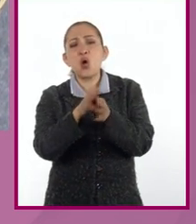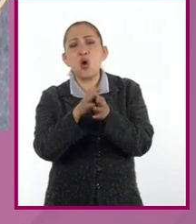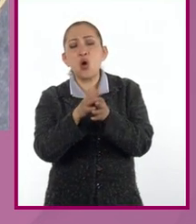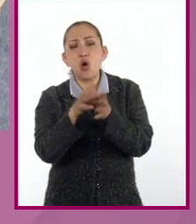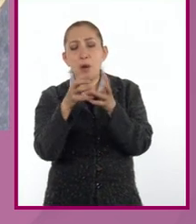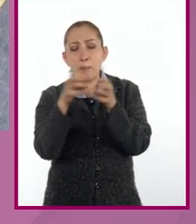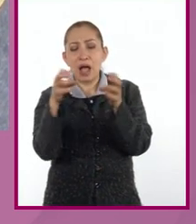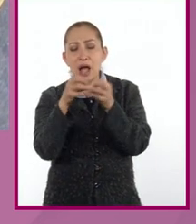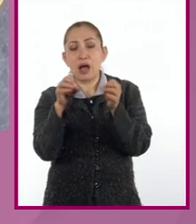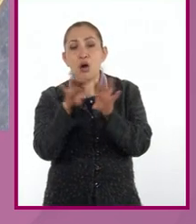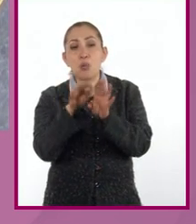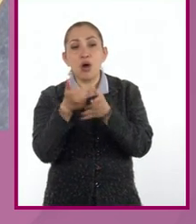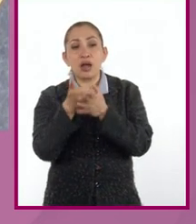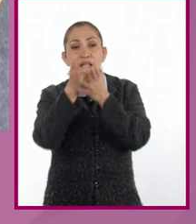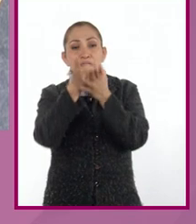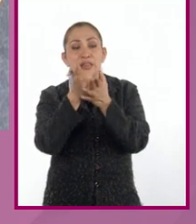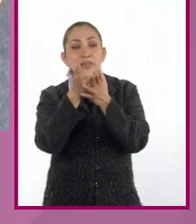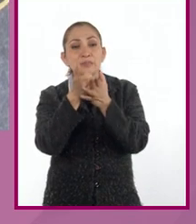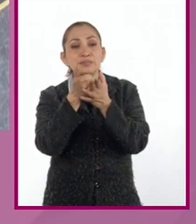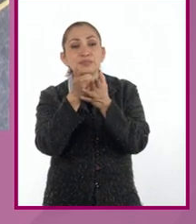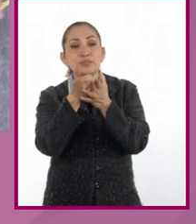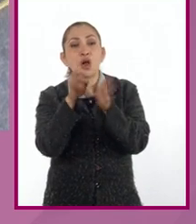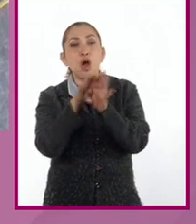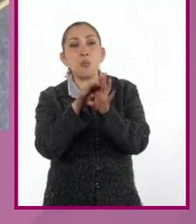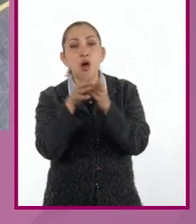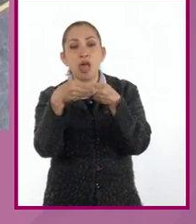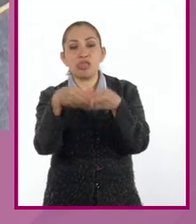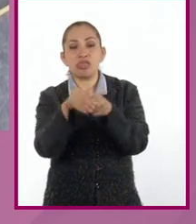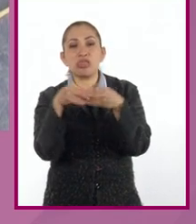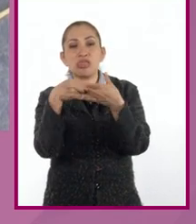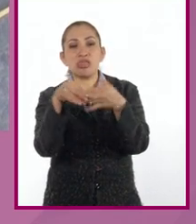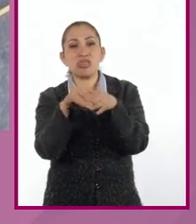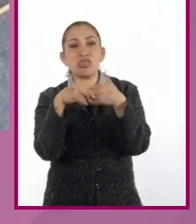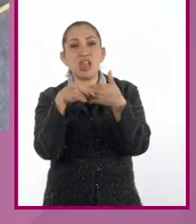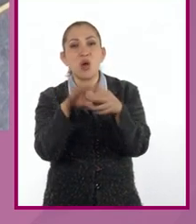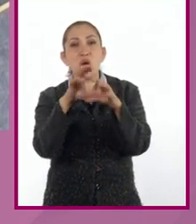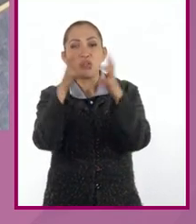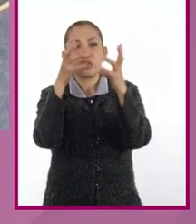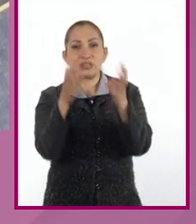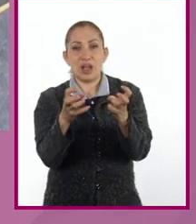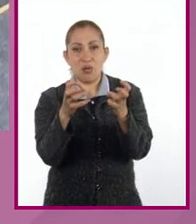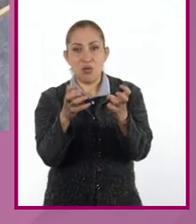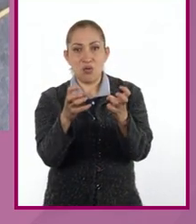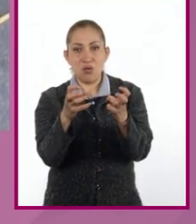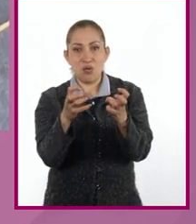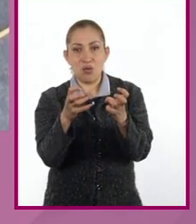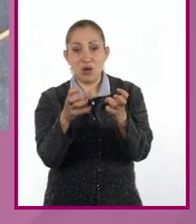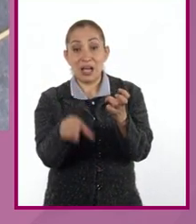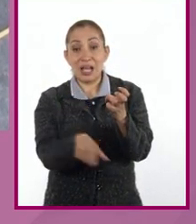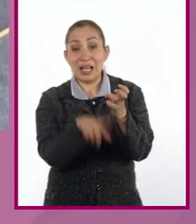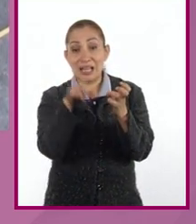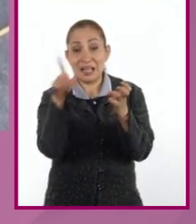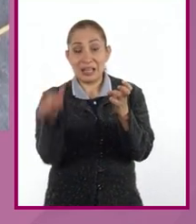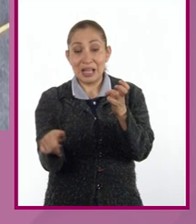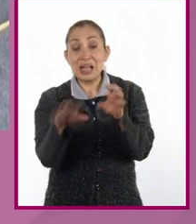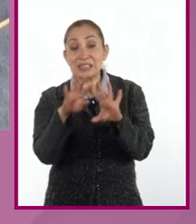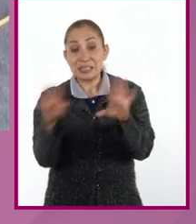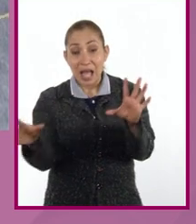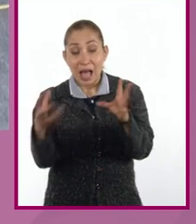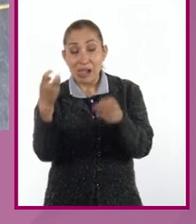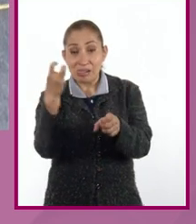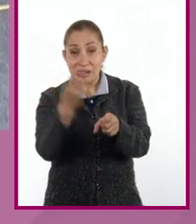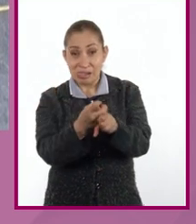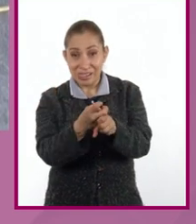elementos que van a darle cierta flexibilidad en el momento del secado y posterior, ya cuando esté